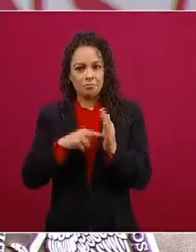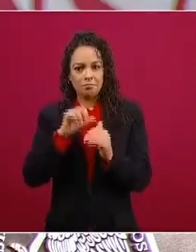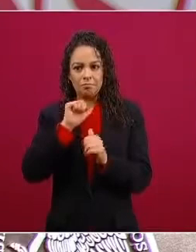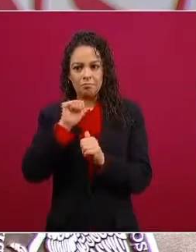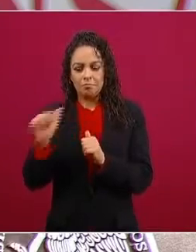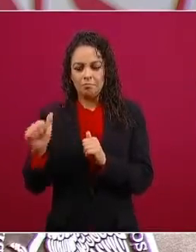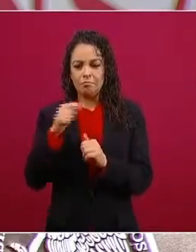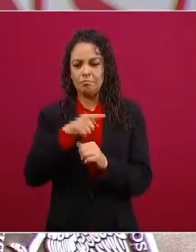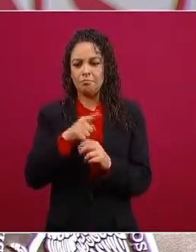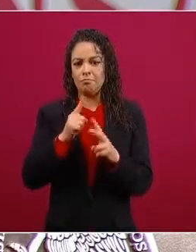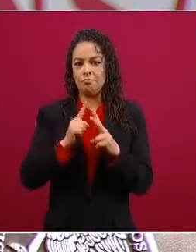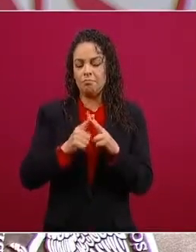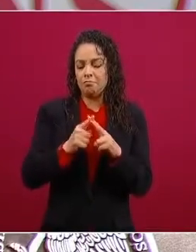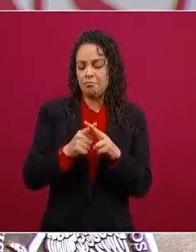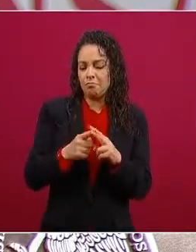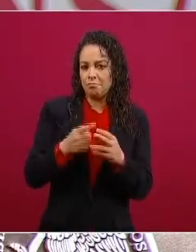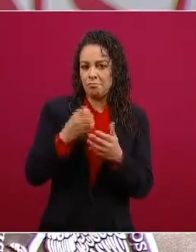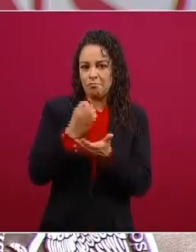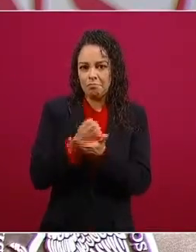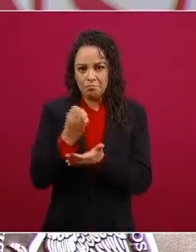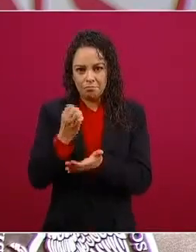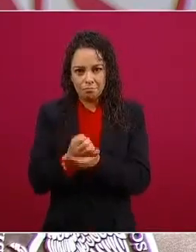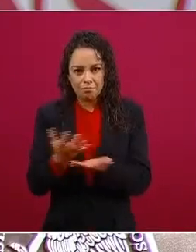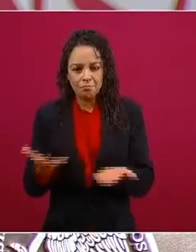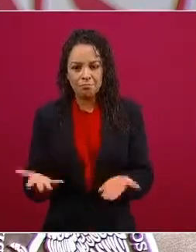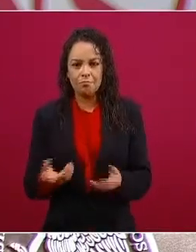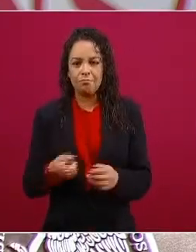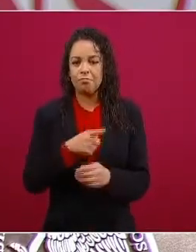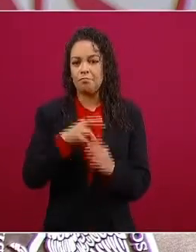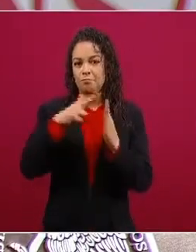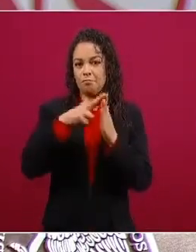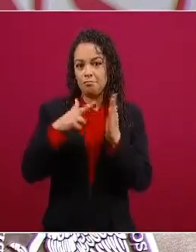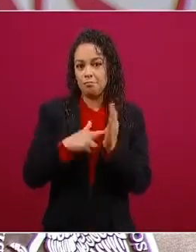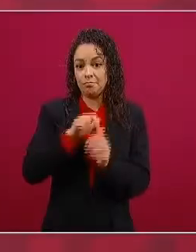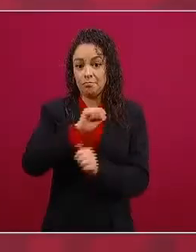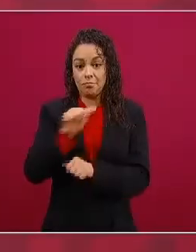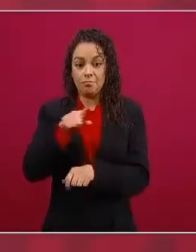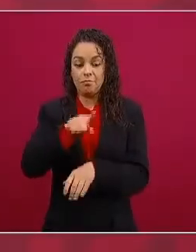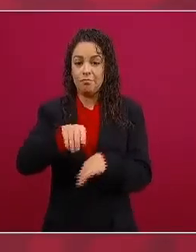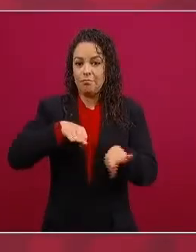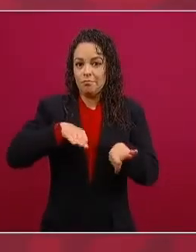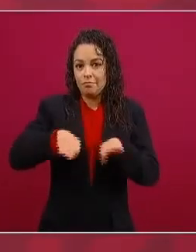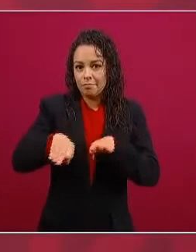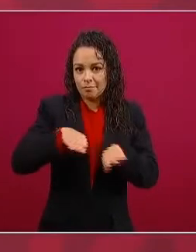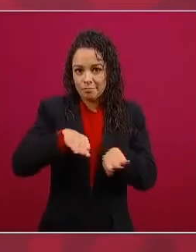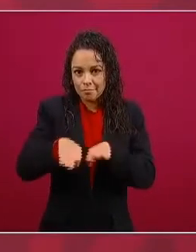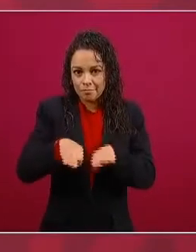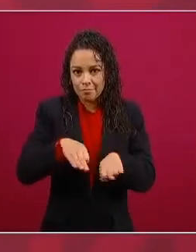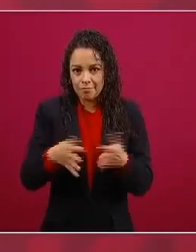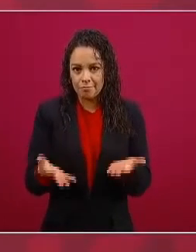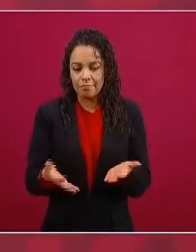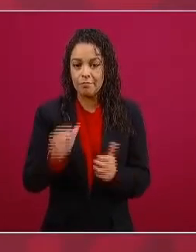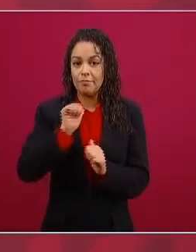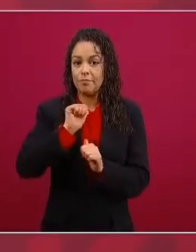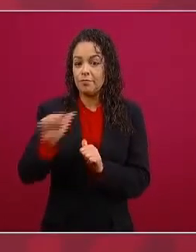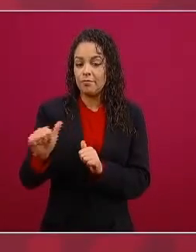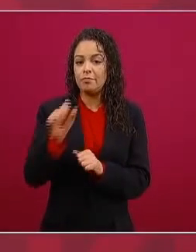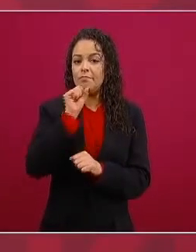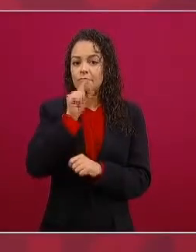reforma laboral reforma educativa